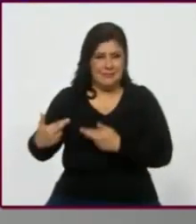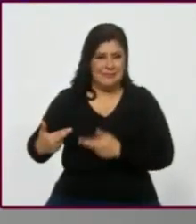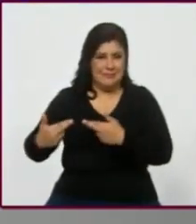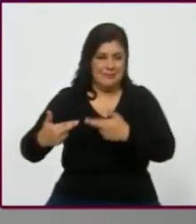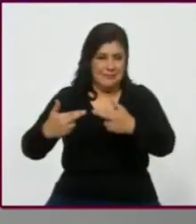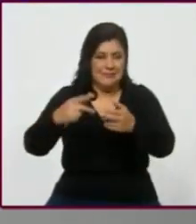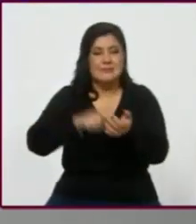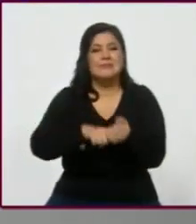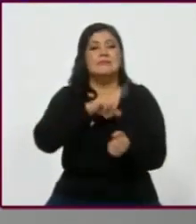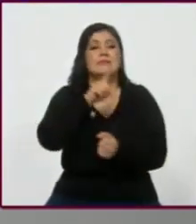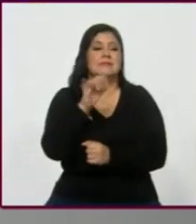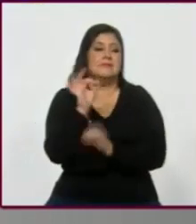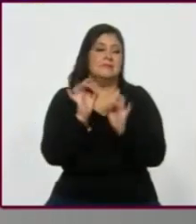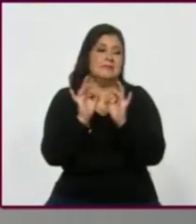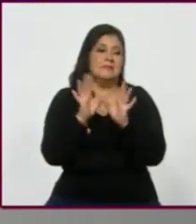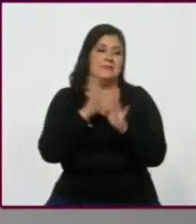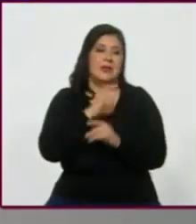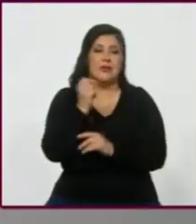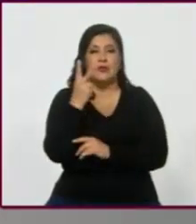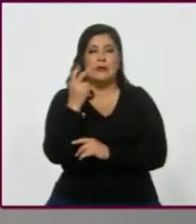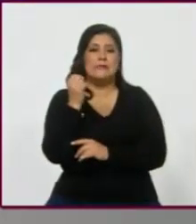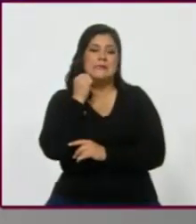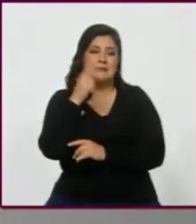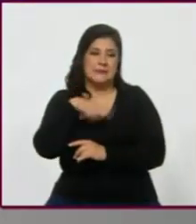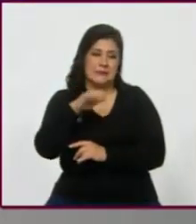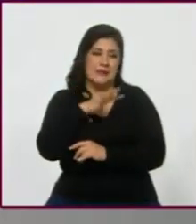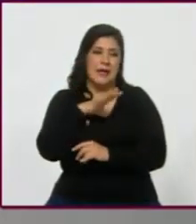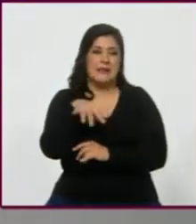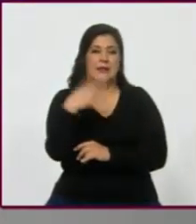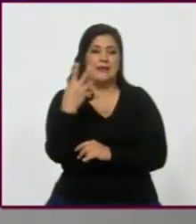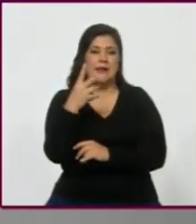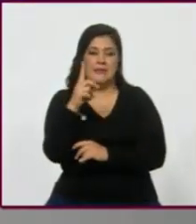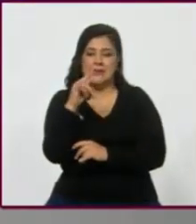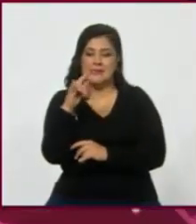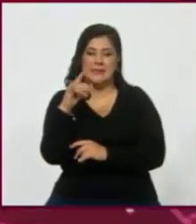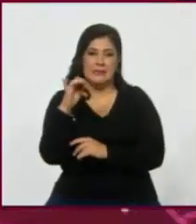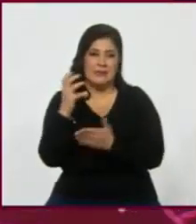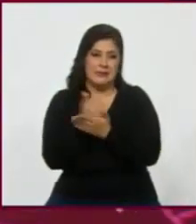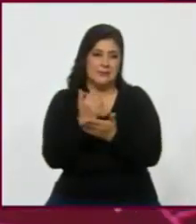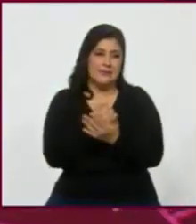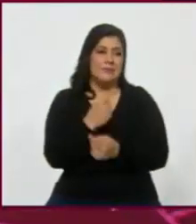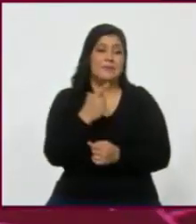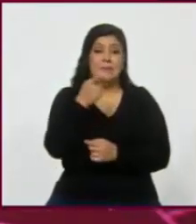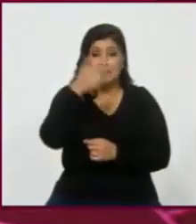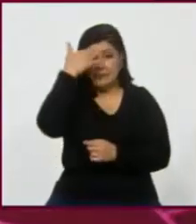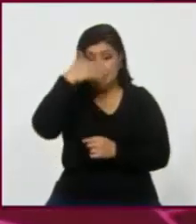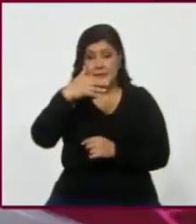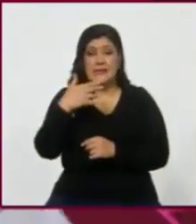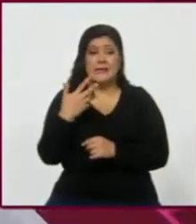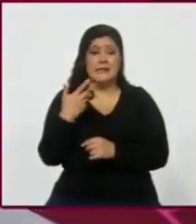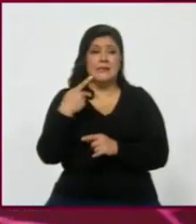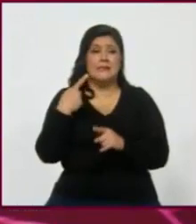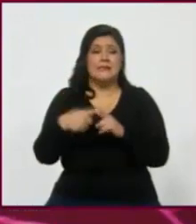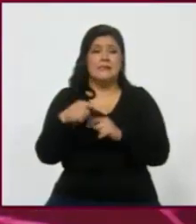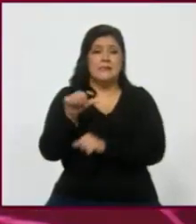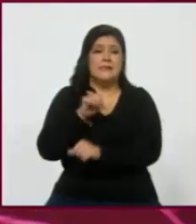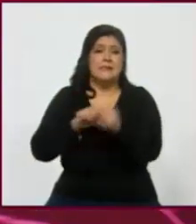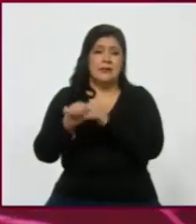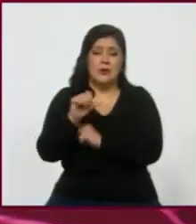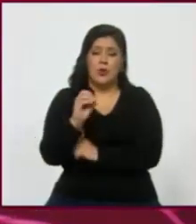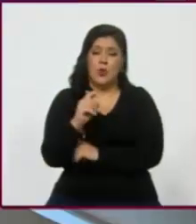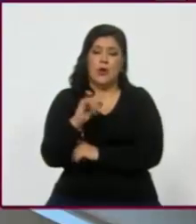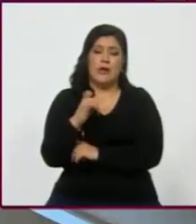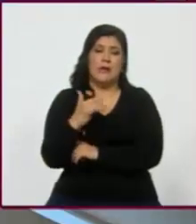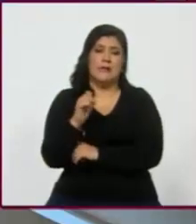tener dos senadores, solamente ganaron 14 distritos. Oye, ¿sabes quién me decía ahorita? ¿Sabes quién va a sustituir? ¿Sabes quién es la suplente de Olga Sánchez Cordero?